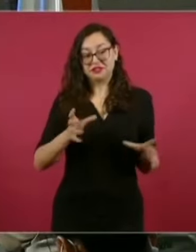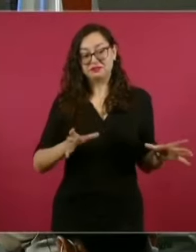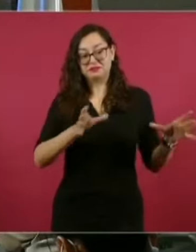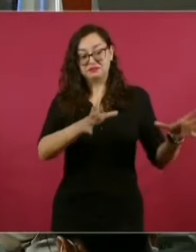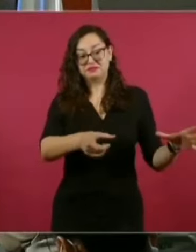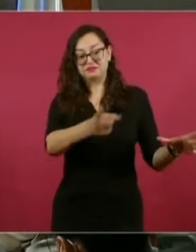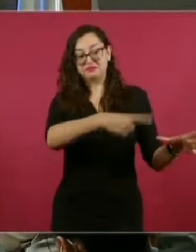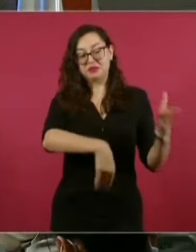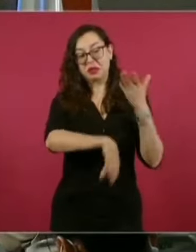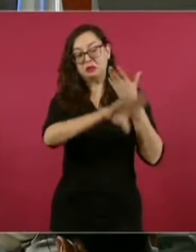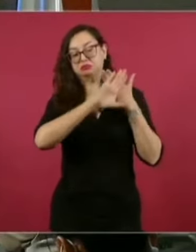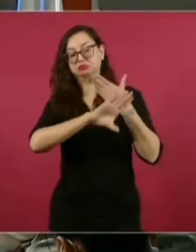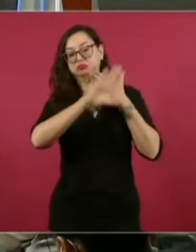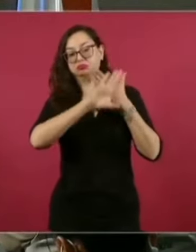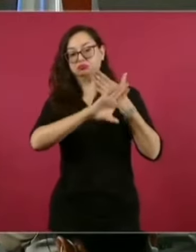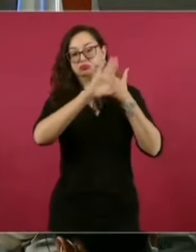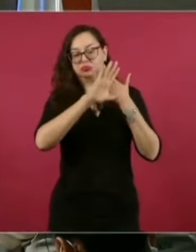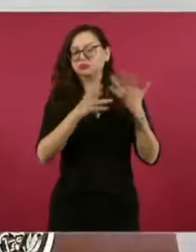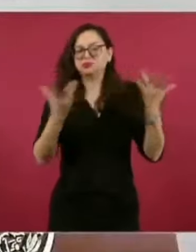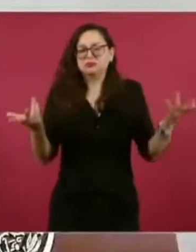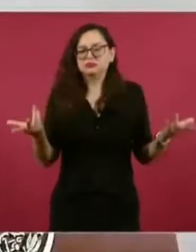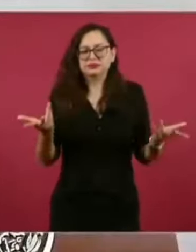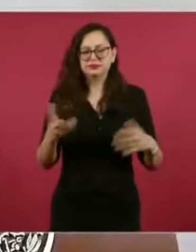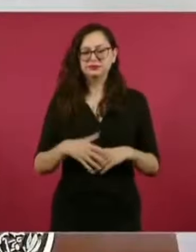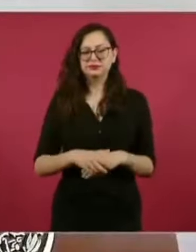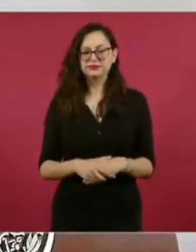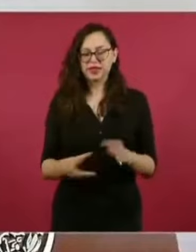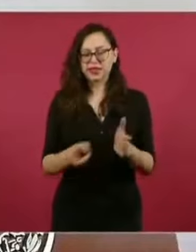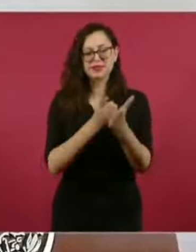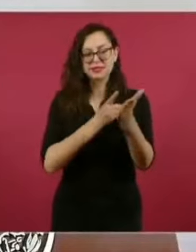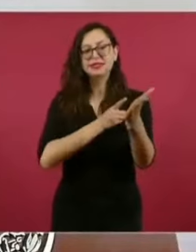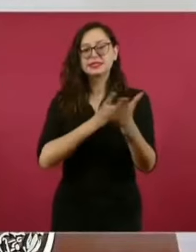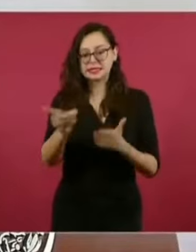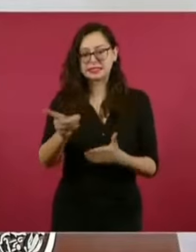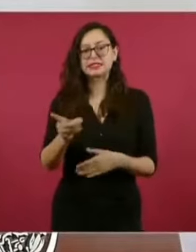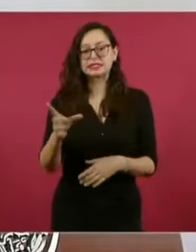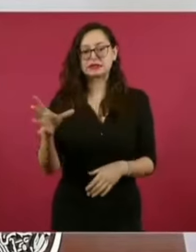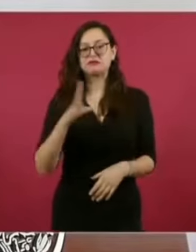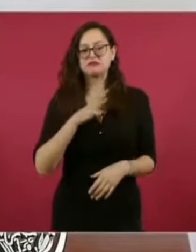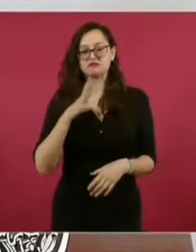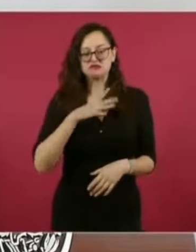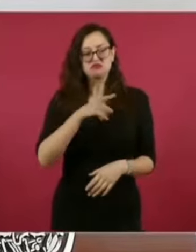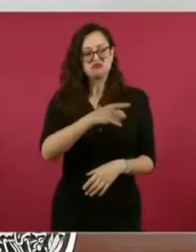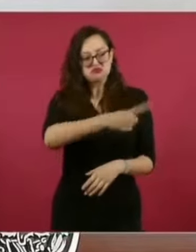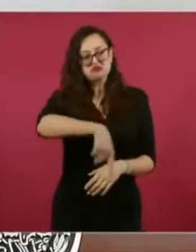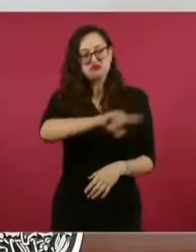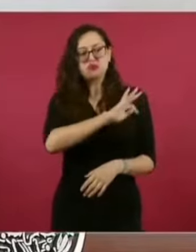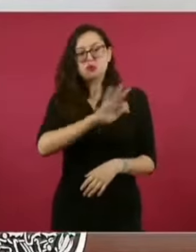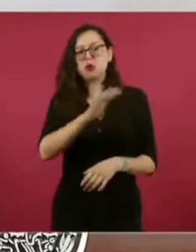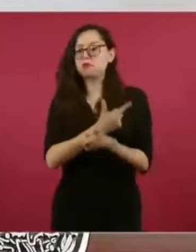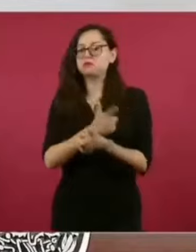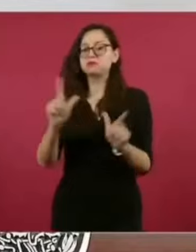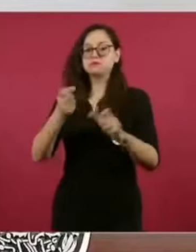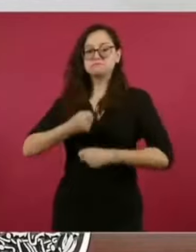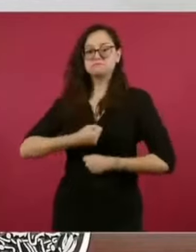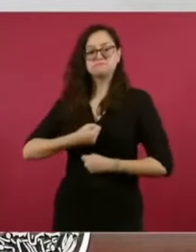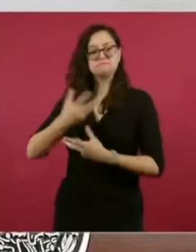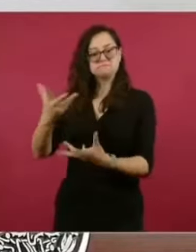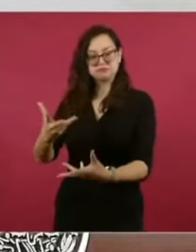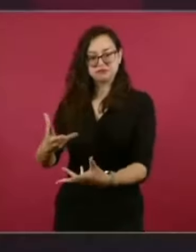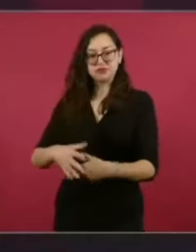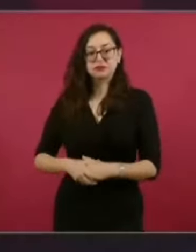Tienen todo su derecho de manifestarse porque vivimos